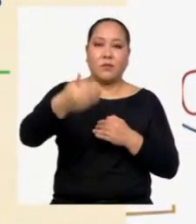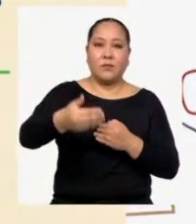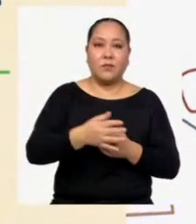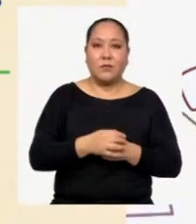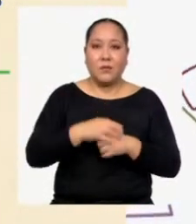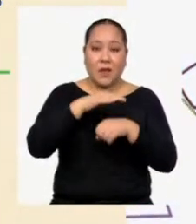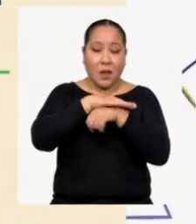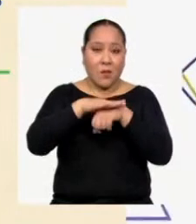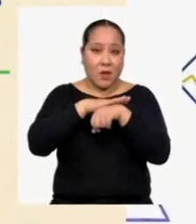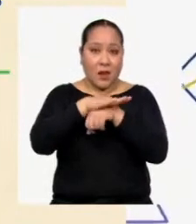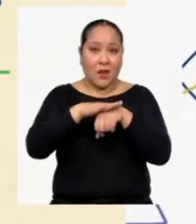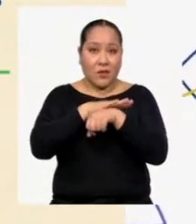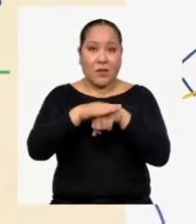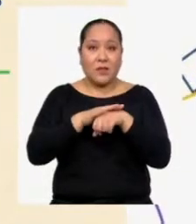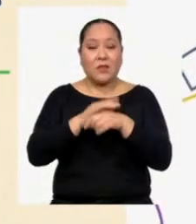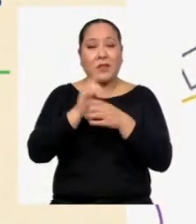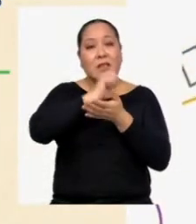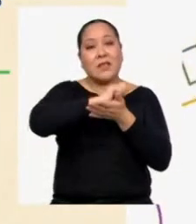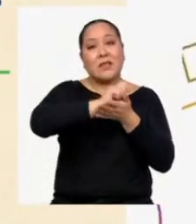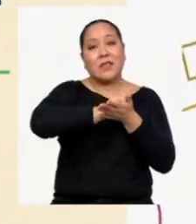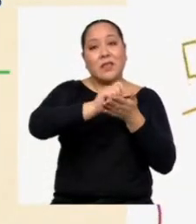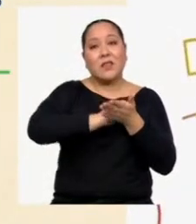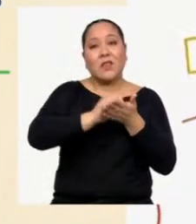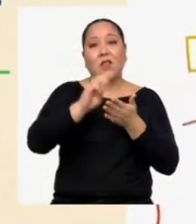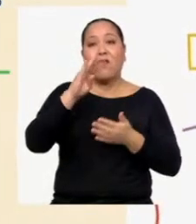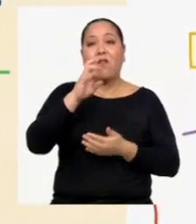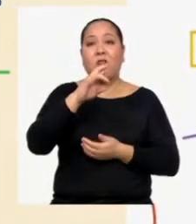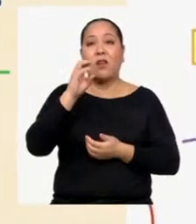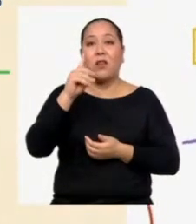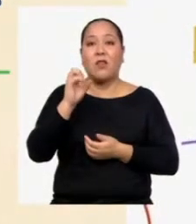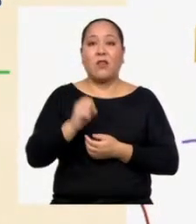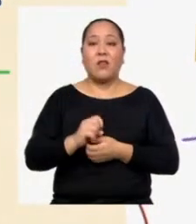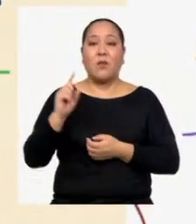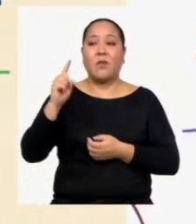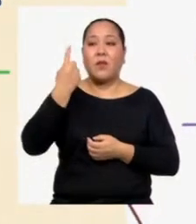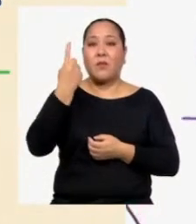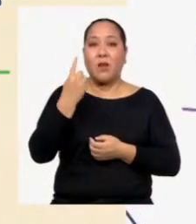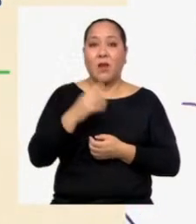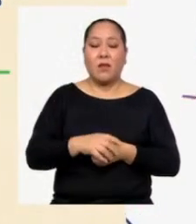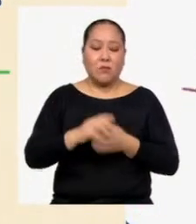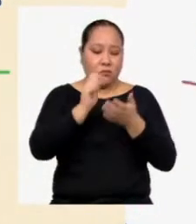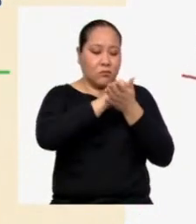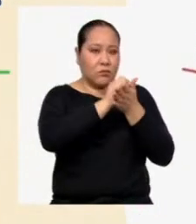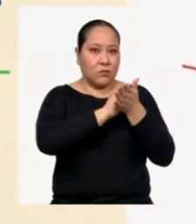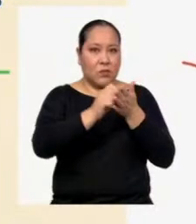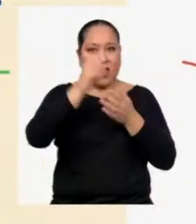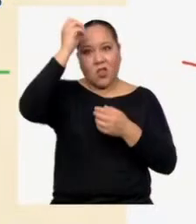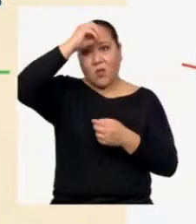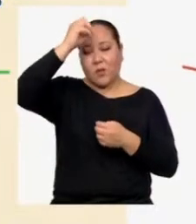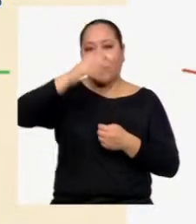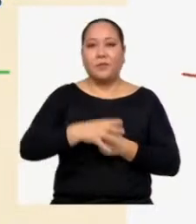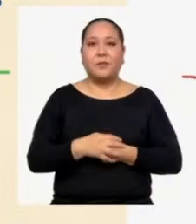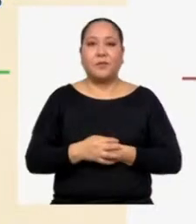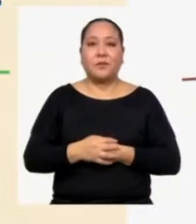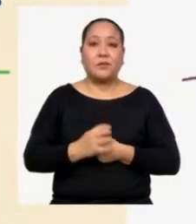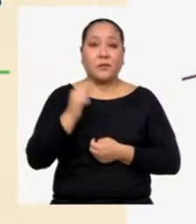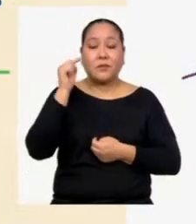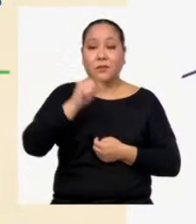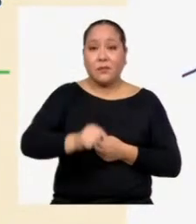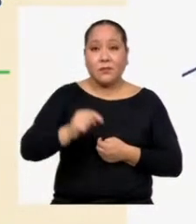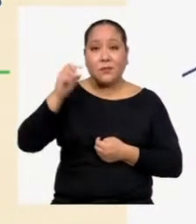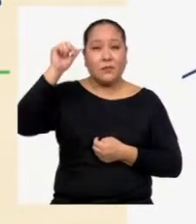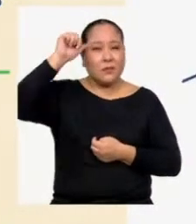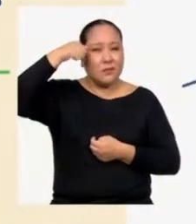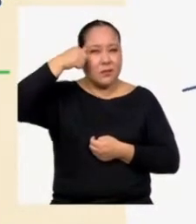Planificación y escritura del borrador o primera versión de nuestro artículo de opinión. Aquí recordamos